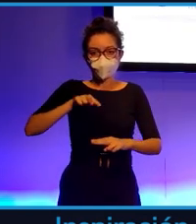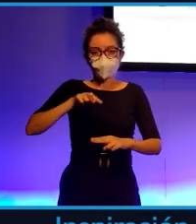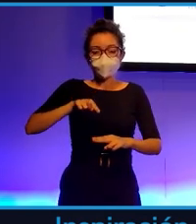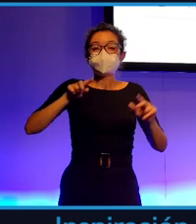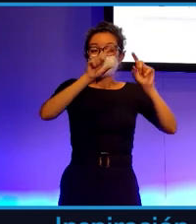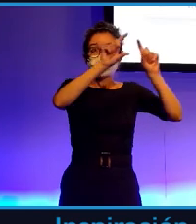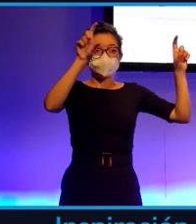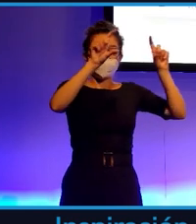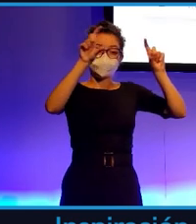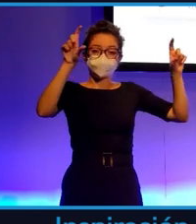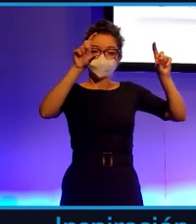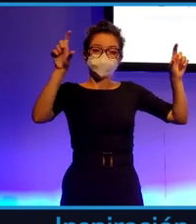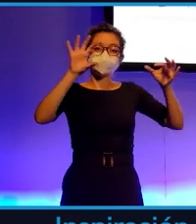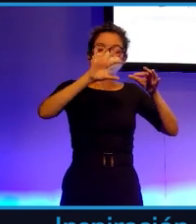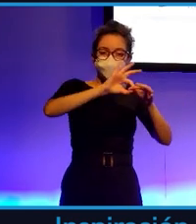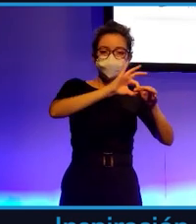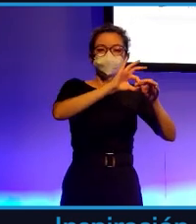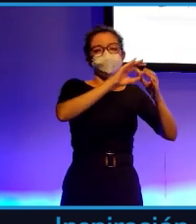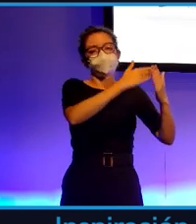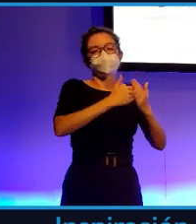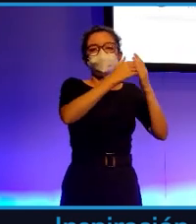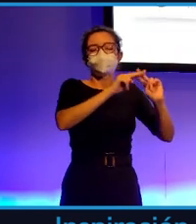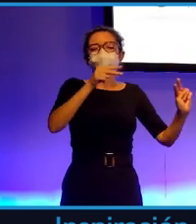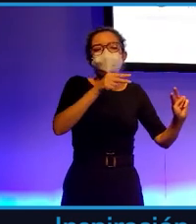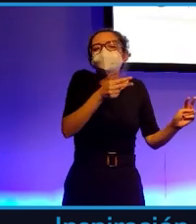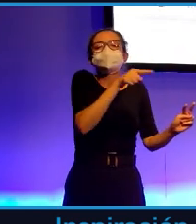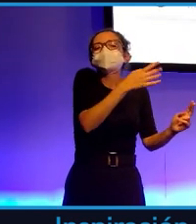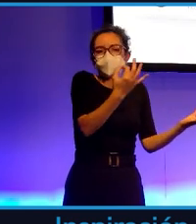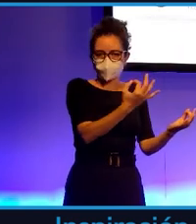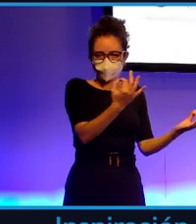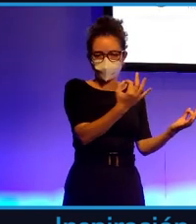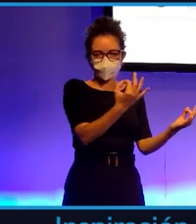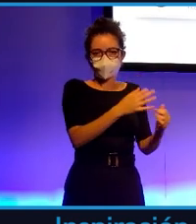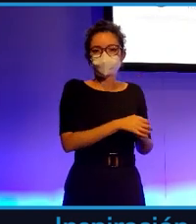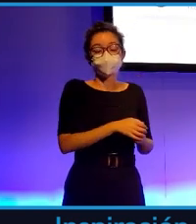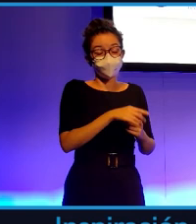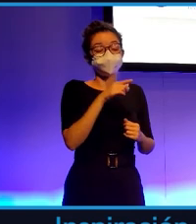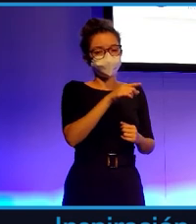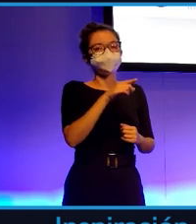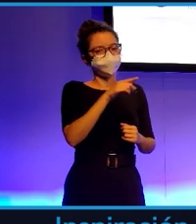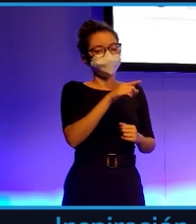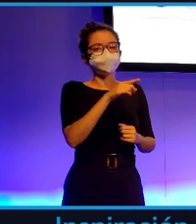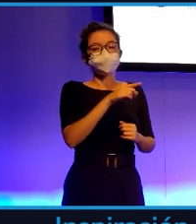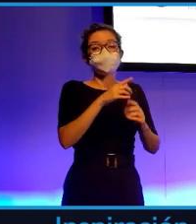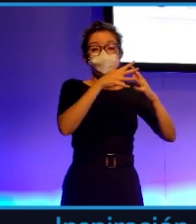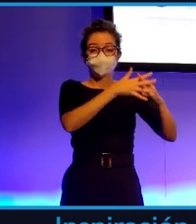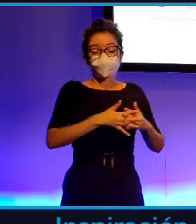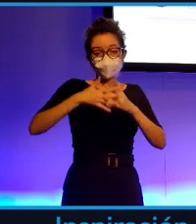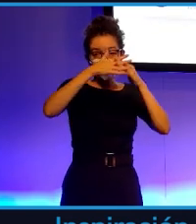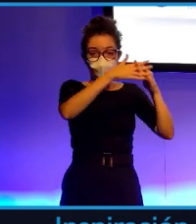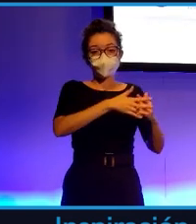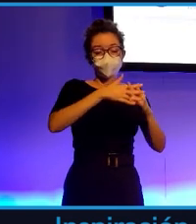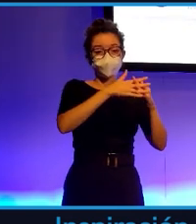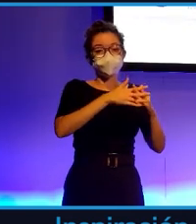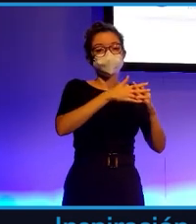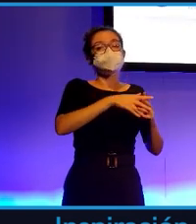empresas que se dedican a generar estudios genéticos. Y realmente la realidad es que cada vez está más extendido. En Estados Unidos uno de cada